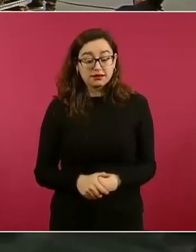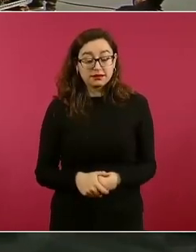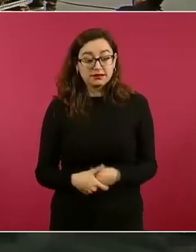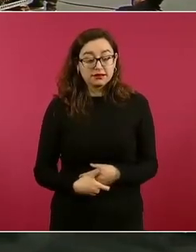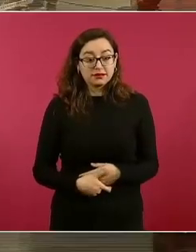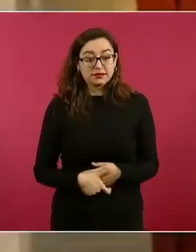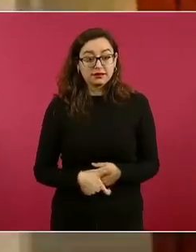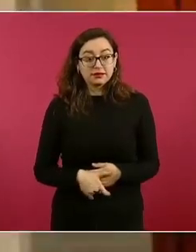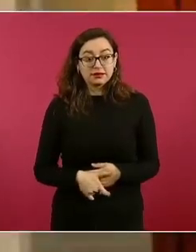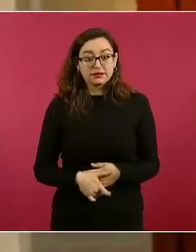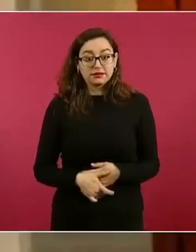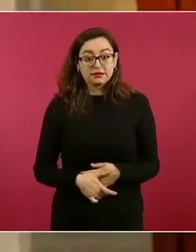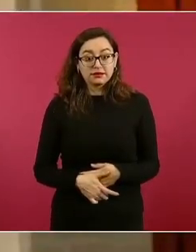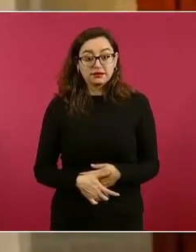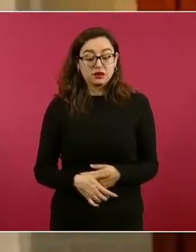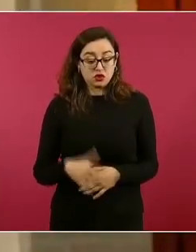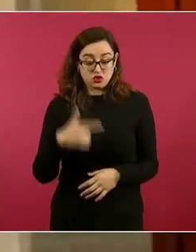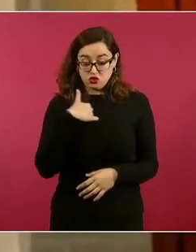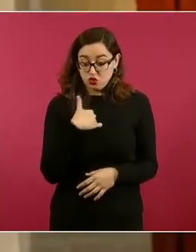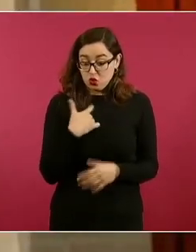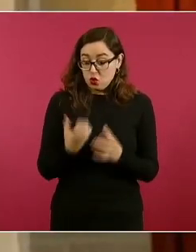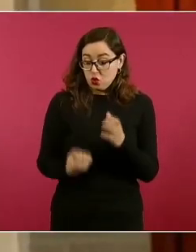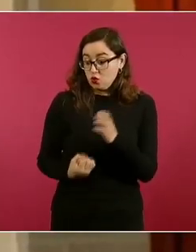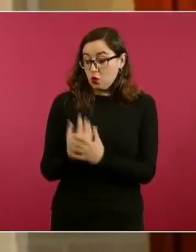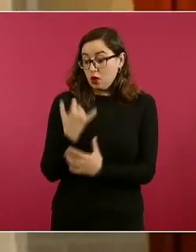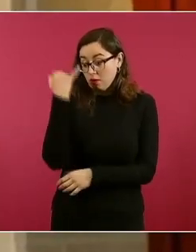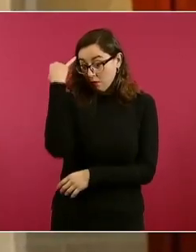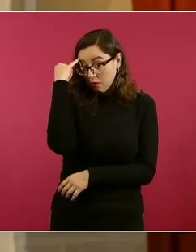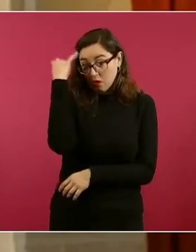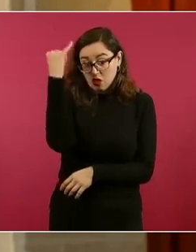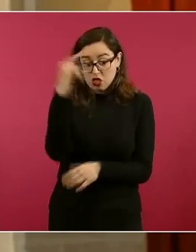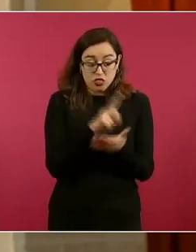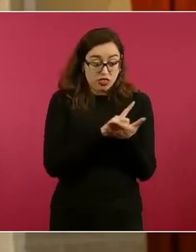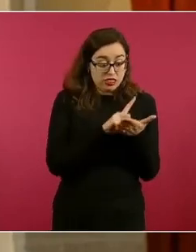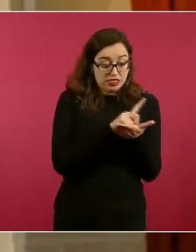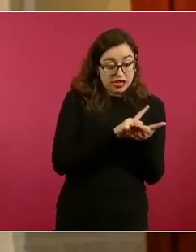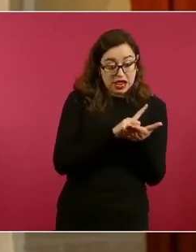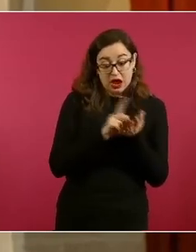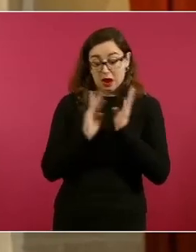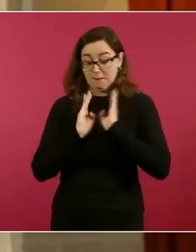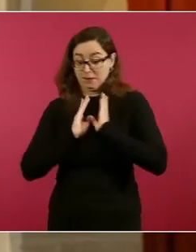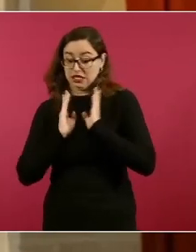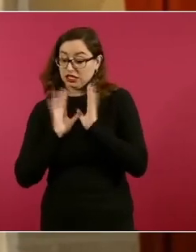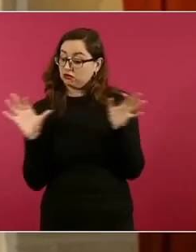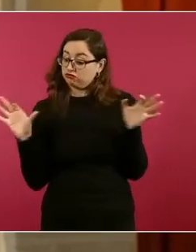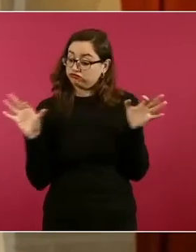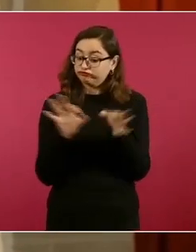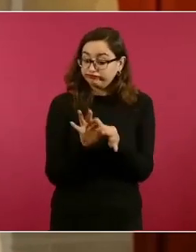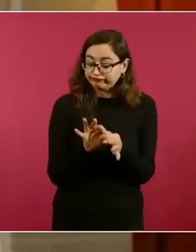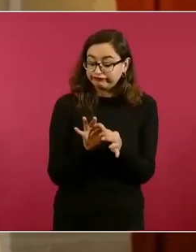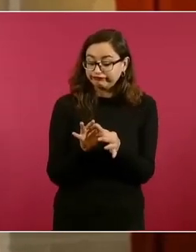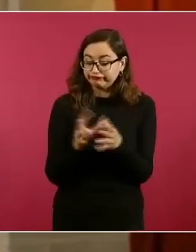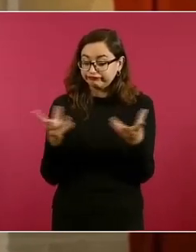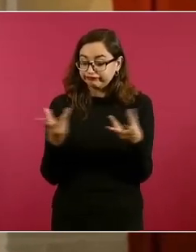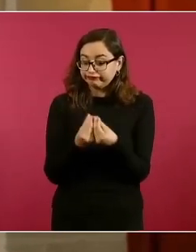Que estaba yo construyendo un narco régimen militarizado.